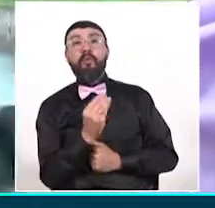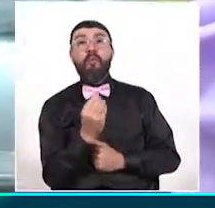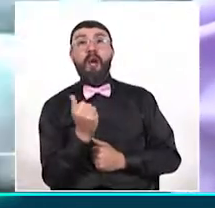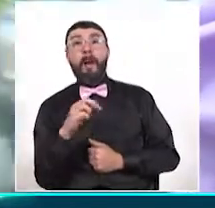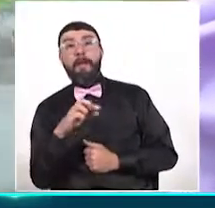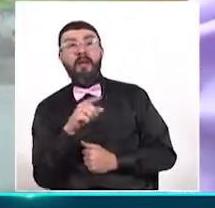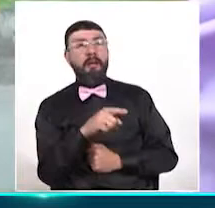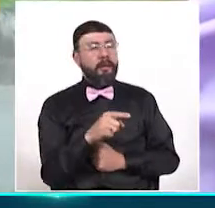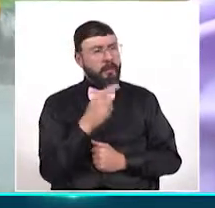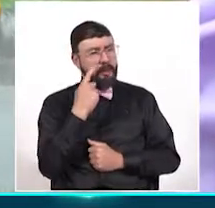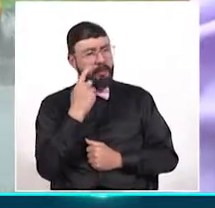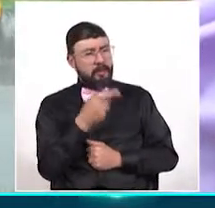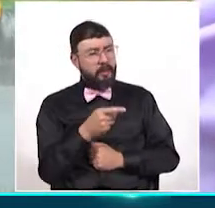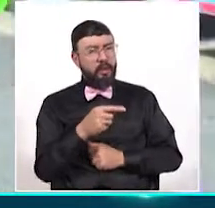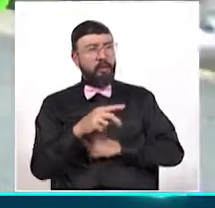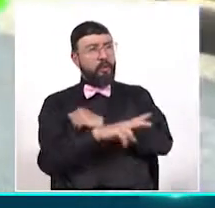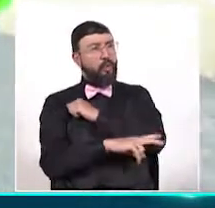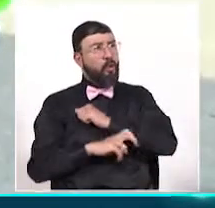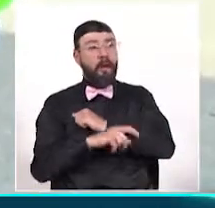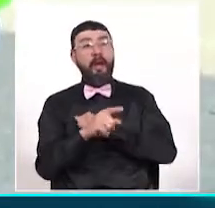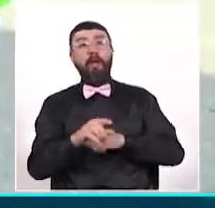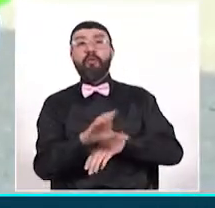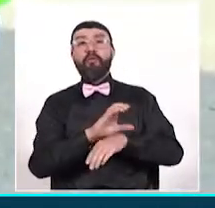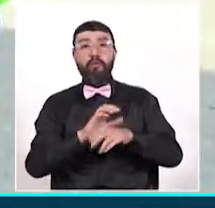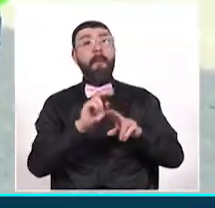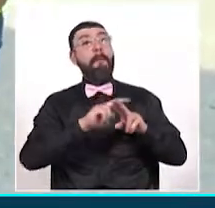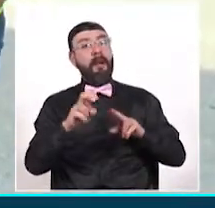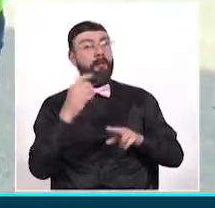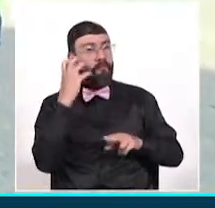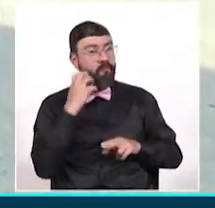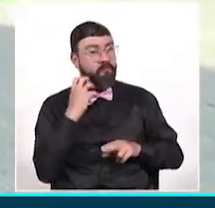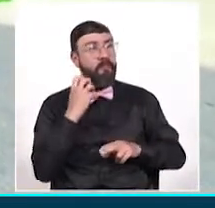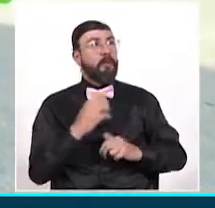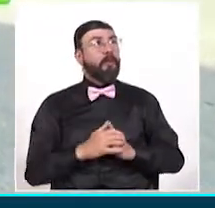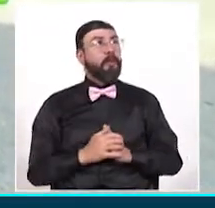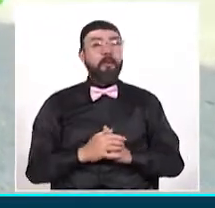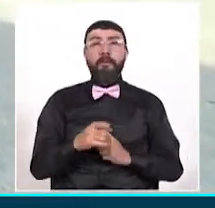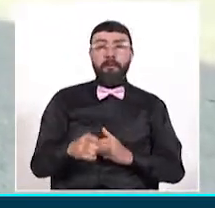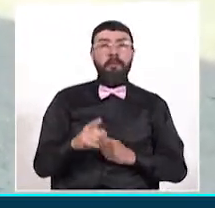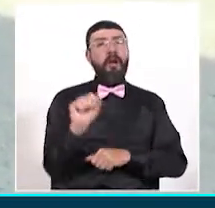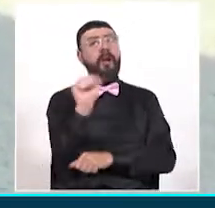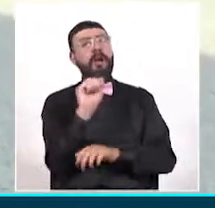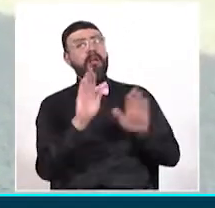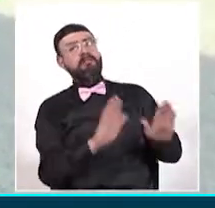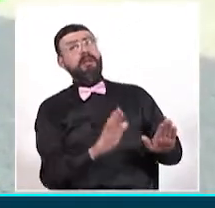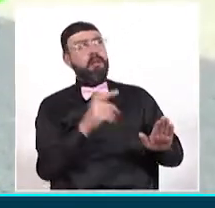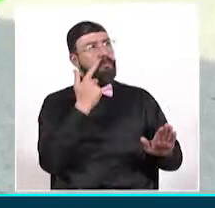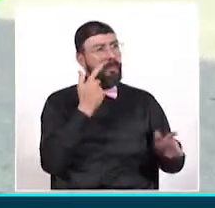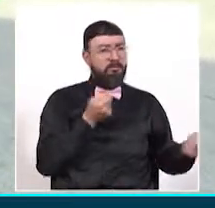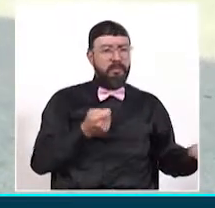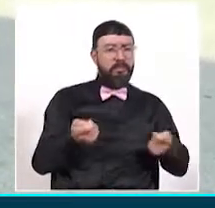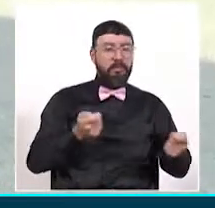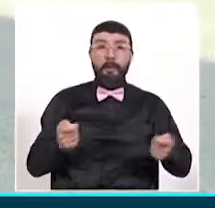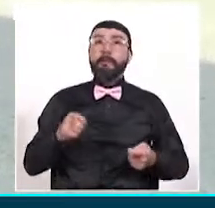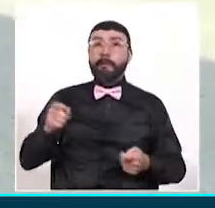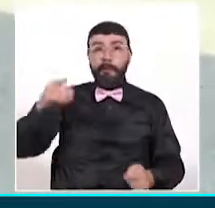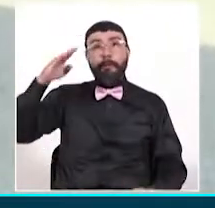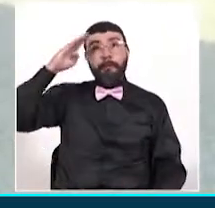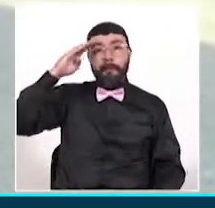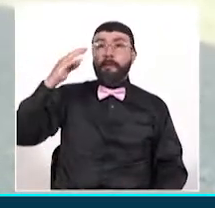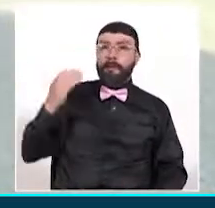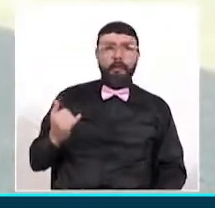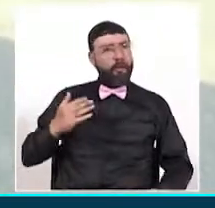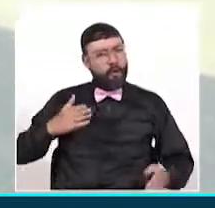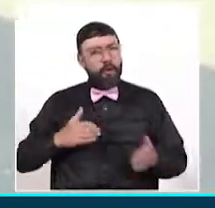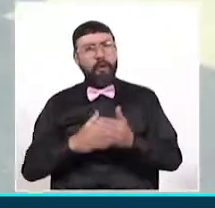pendiente por hurto de la ciudad de Manizales? Este tipo de operativos en vía pública están intensificando a las autoridades para